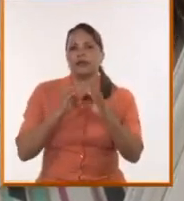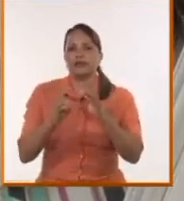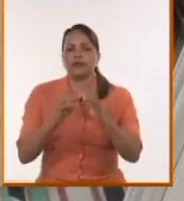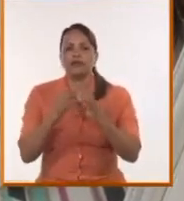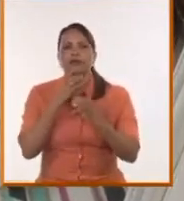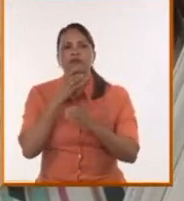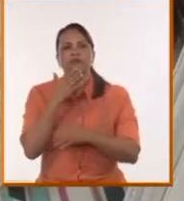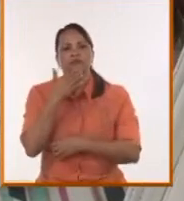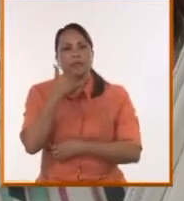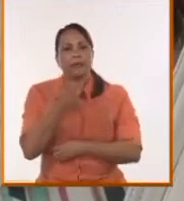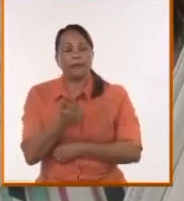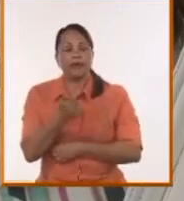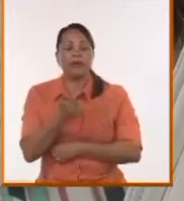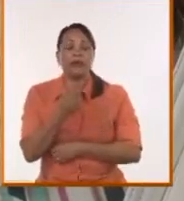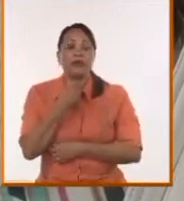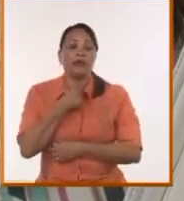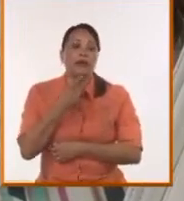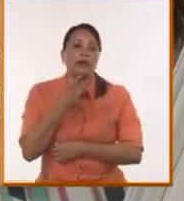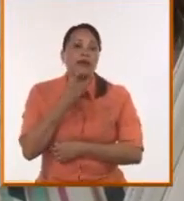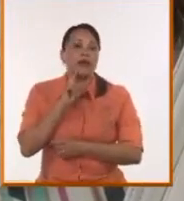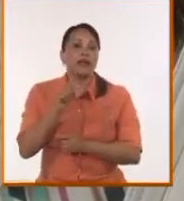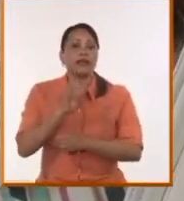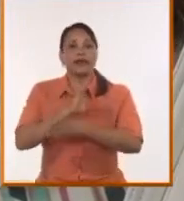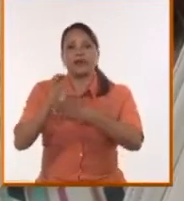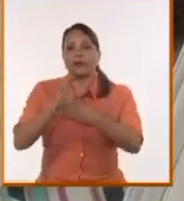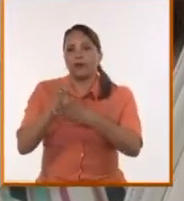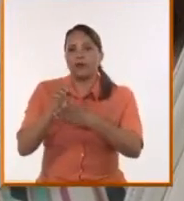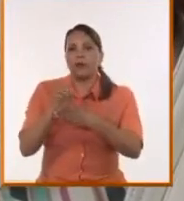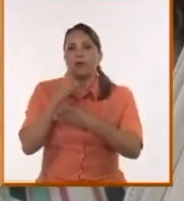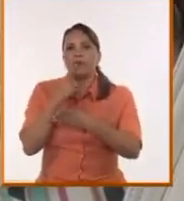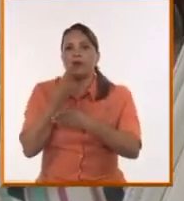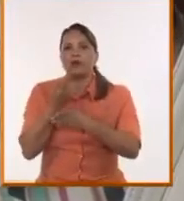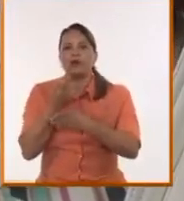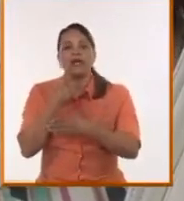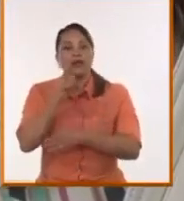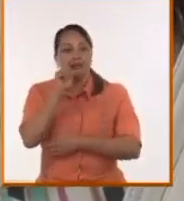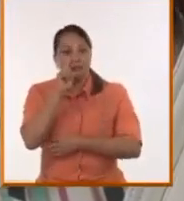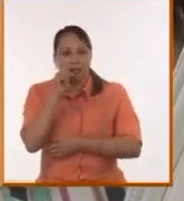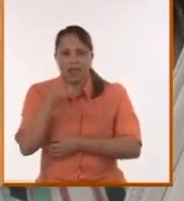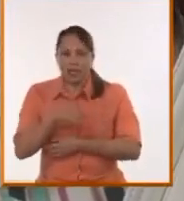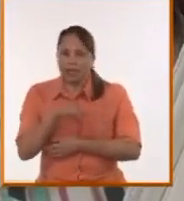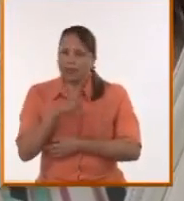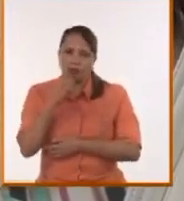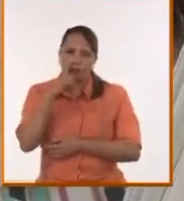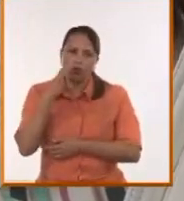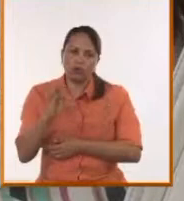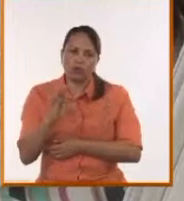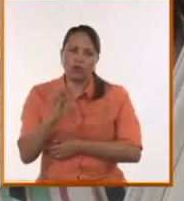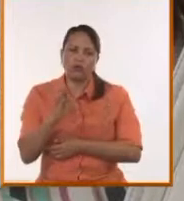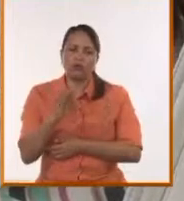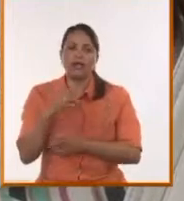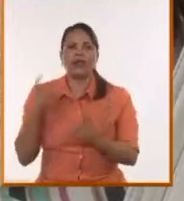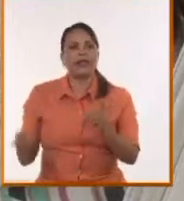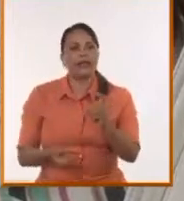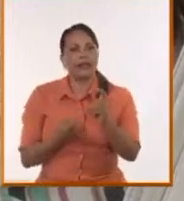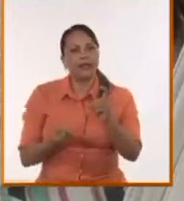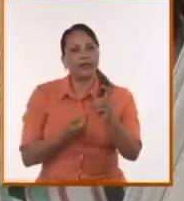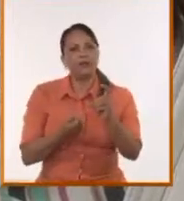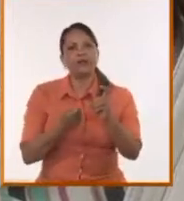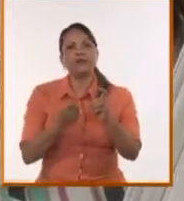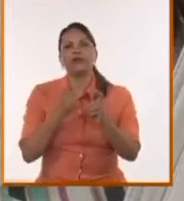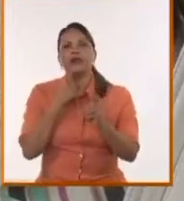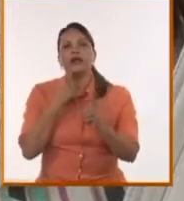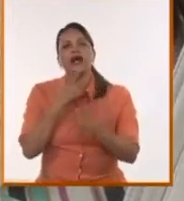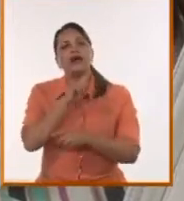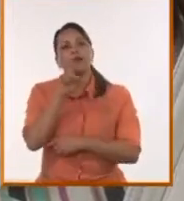el neoliberalismo no puede ser el final de nuestras sociedades, no puede ser el destino de nuestra región?